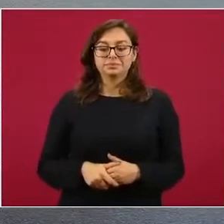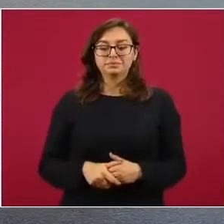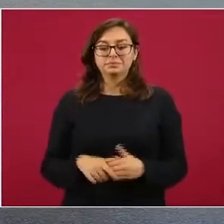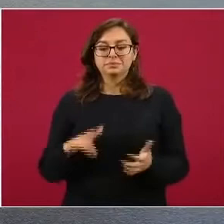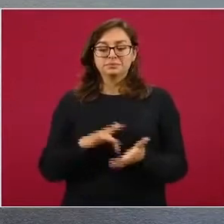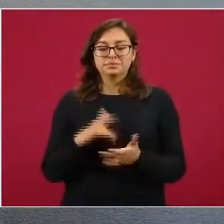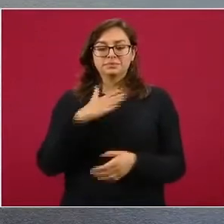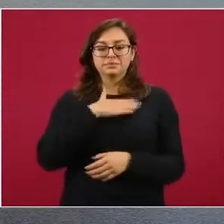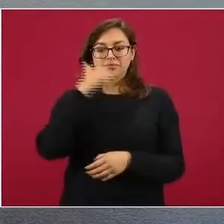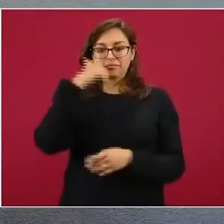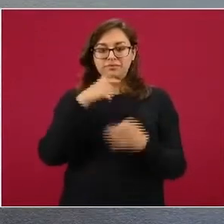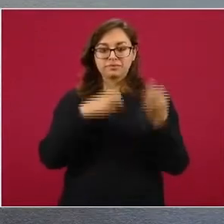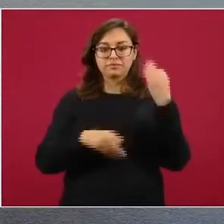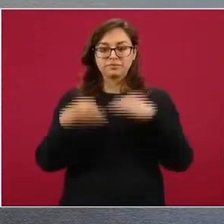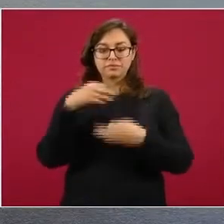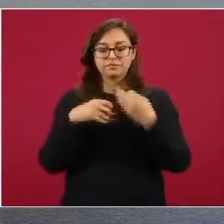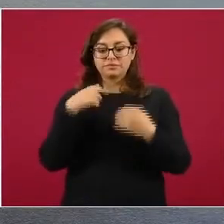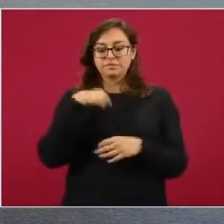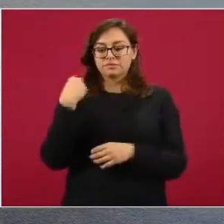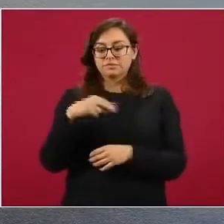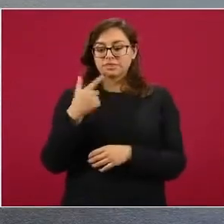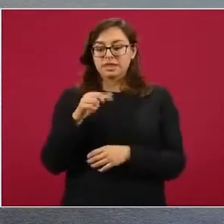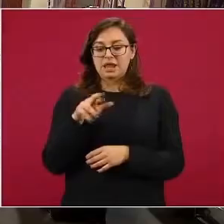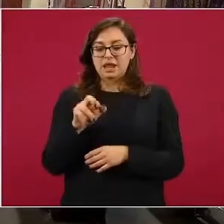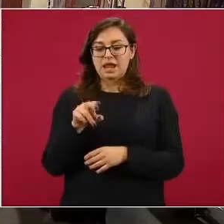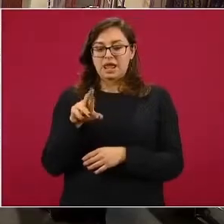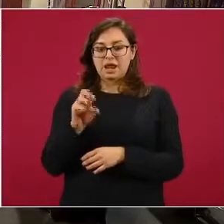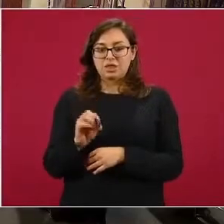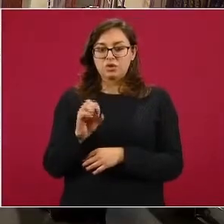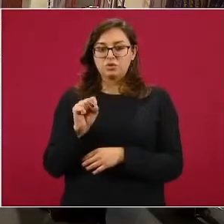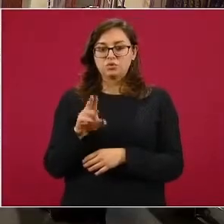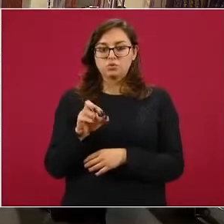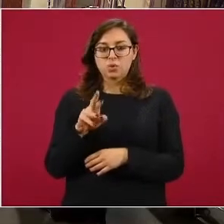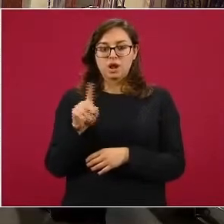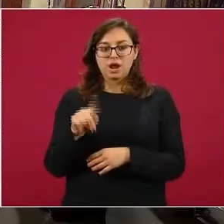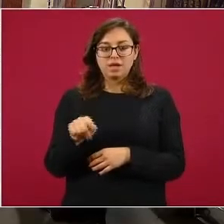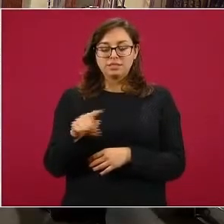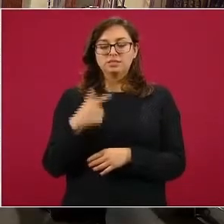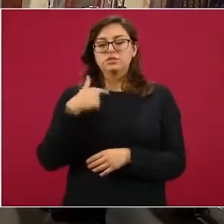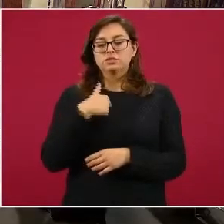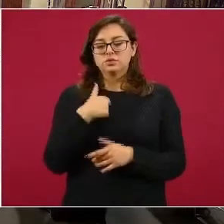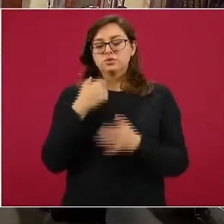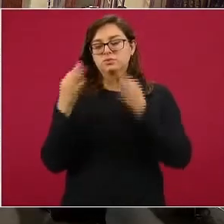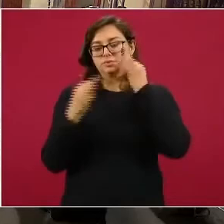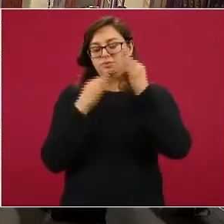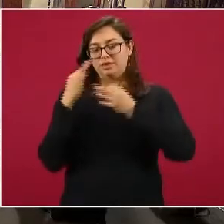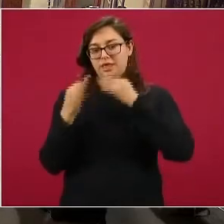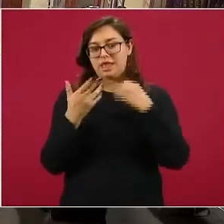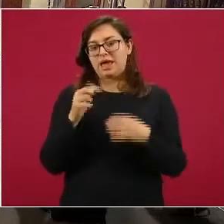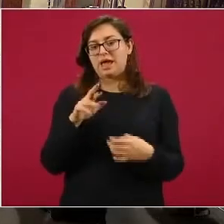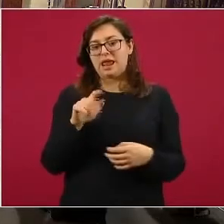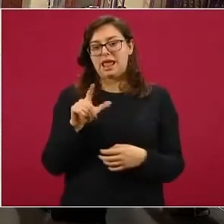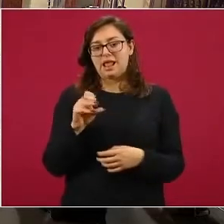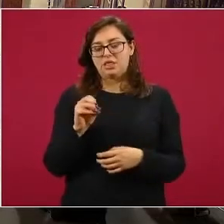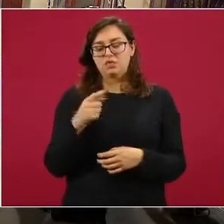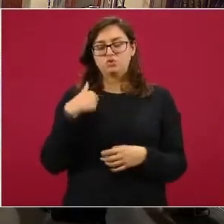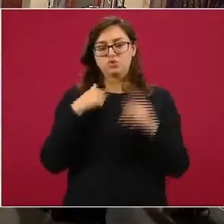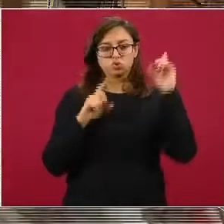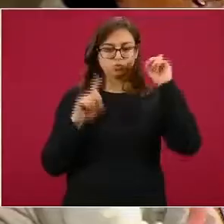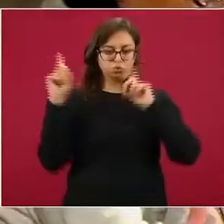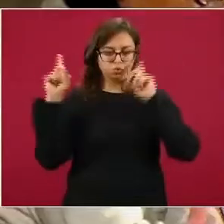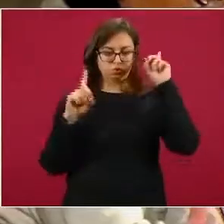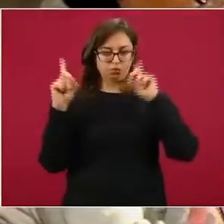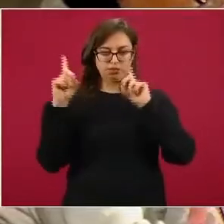Gracias, buenas noches a todos. Gerardo Suárez, reportero en el Heraldo de México. Sobre el tema de los residentes, tengo dos dudas.